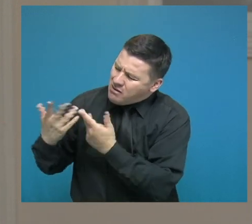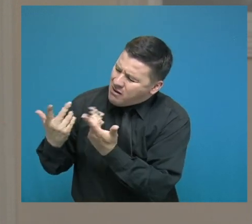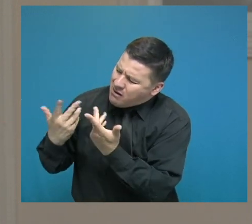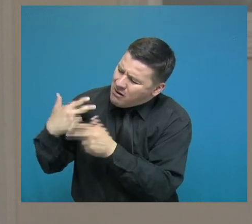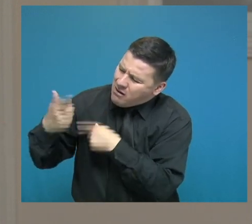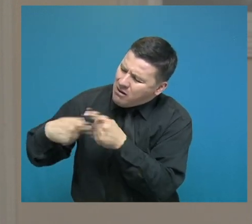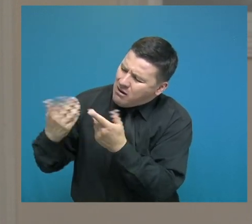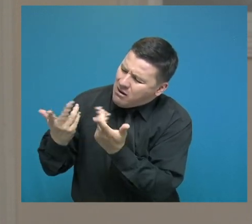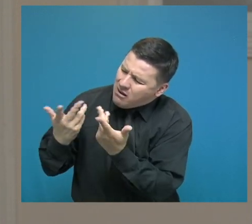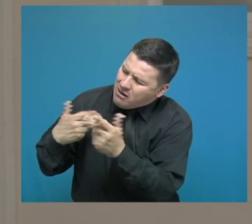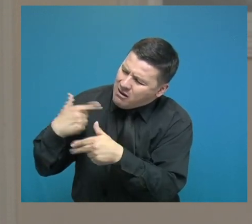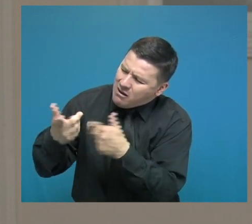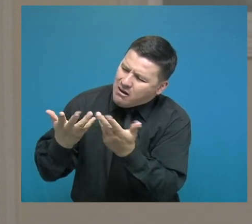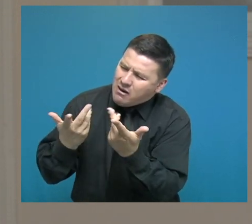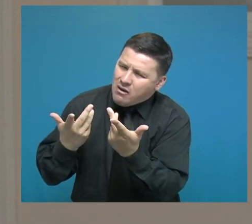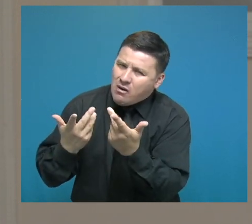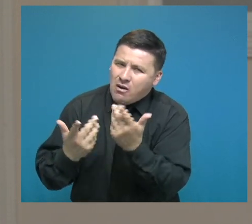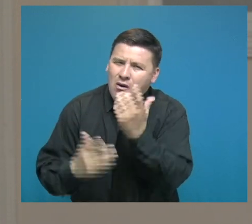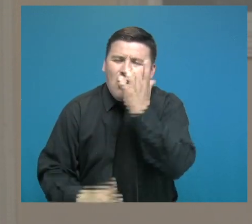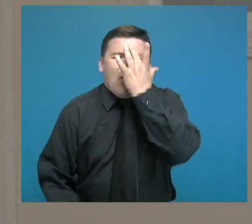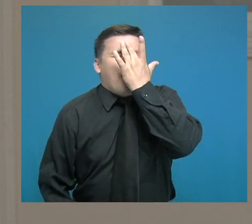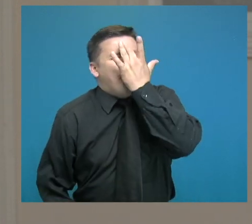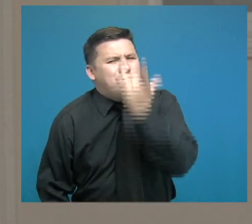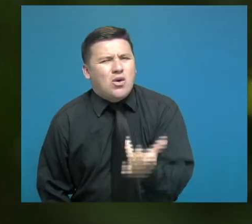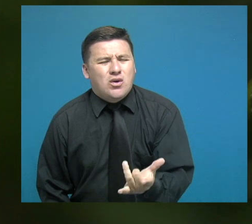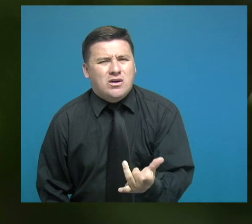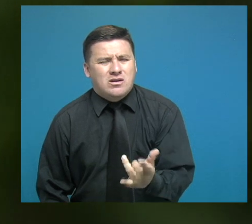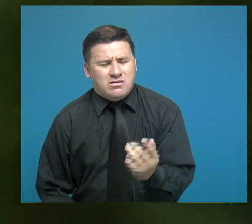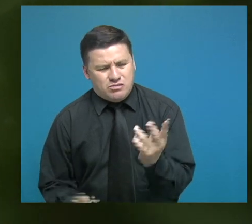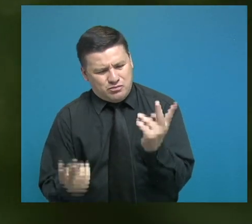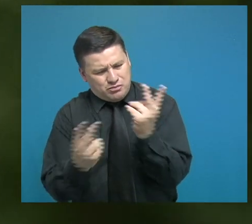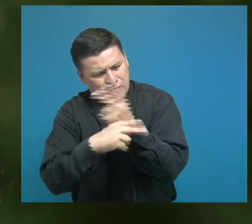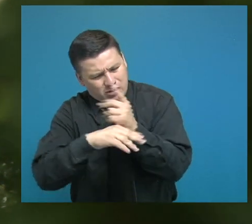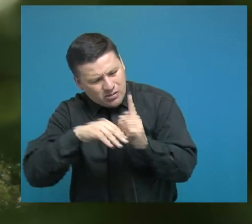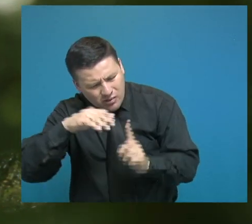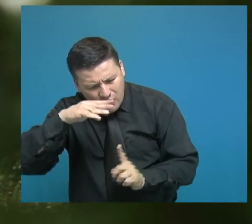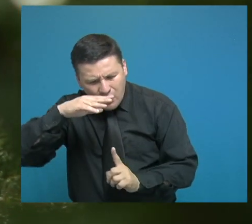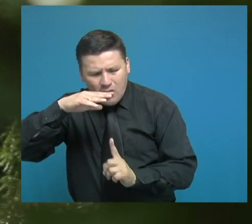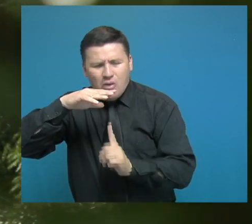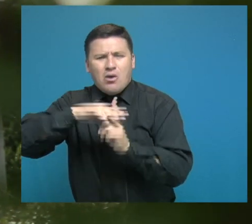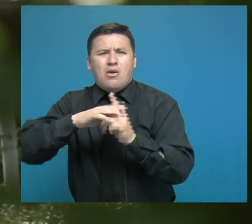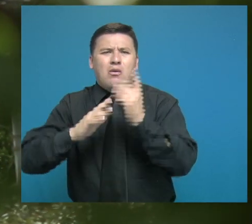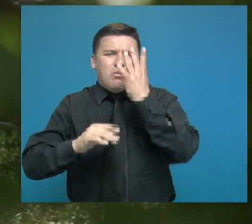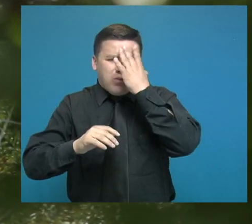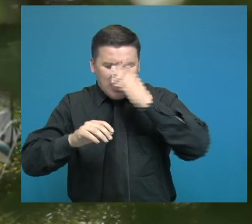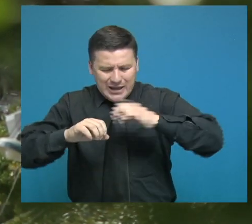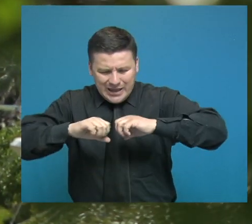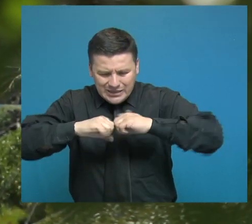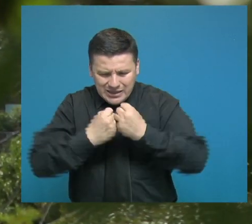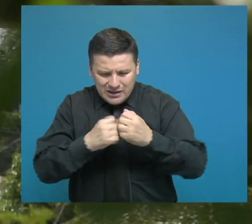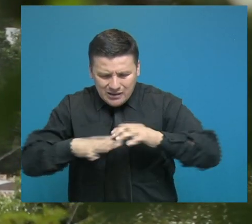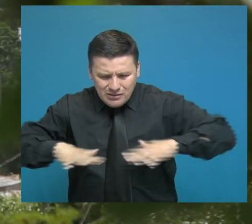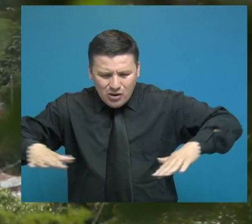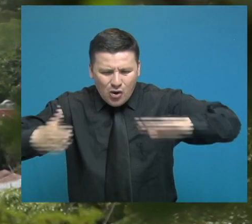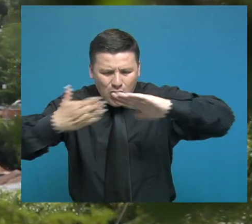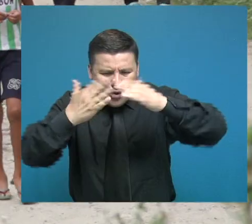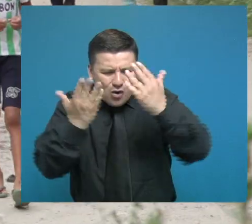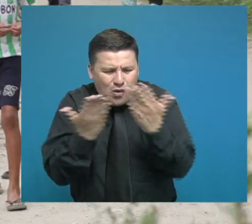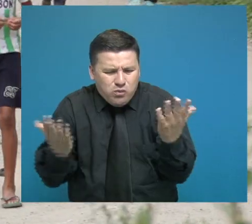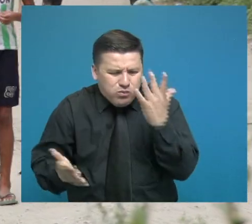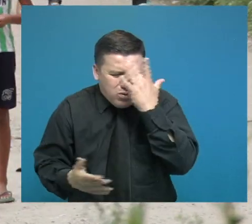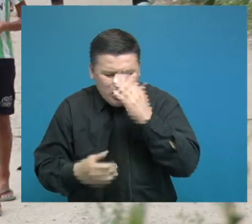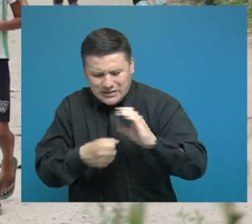surgen para explicar, en último término, por qué se accionó la violencia y por qué se generaron daños